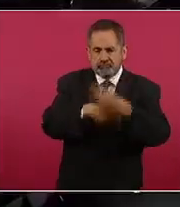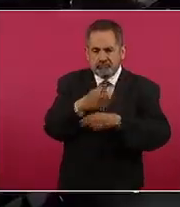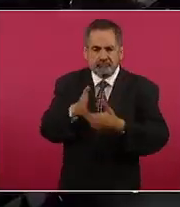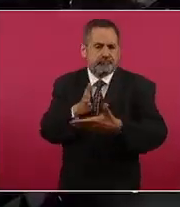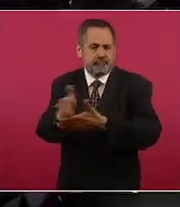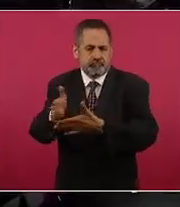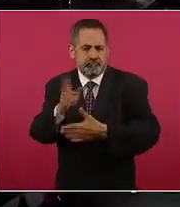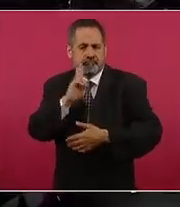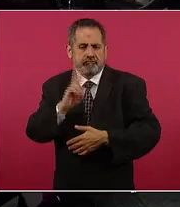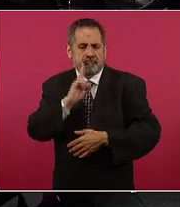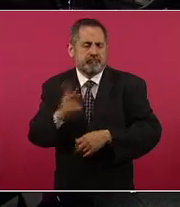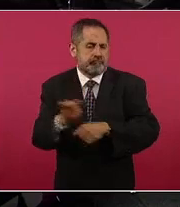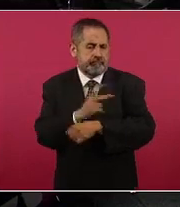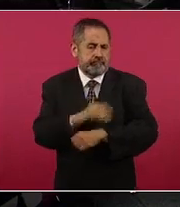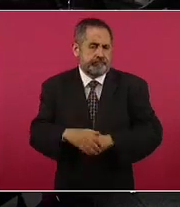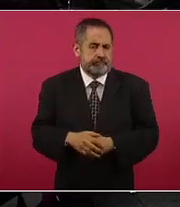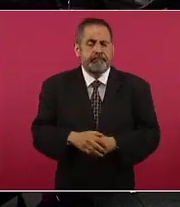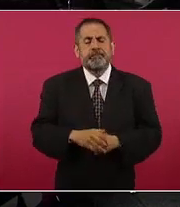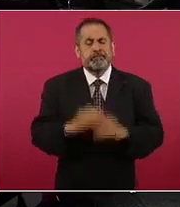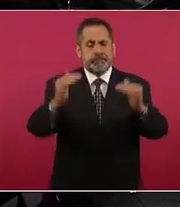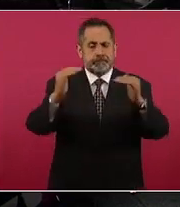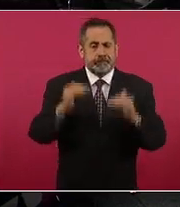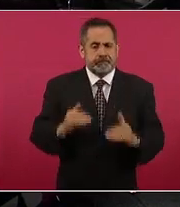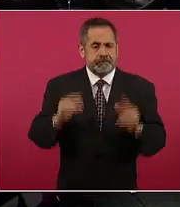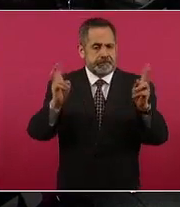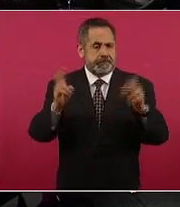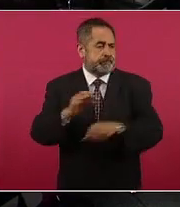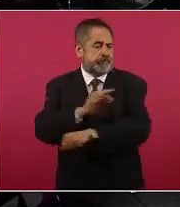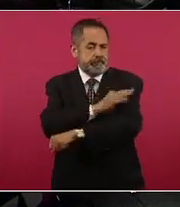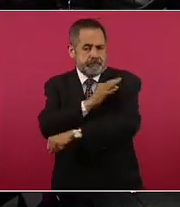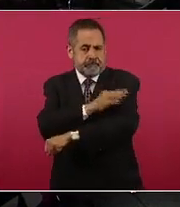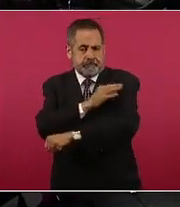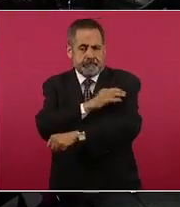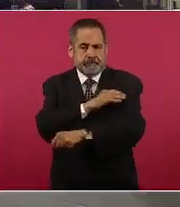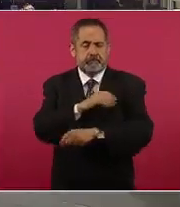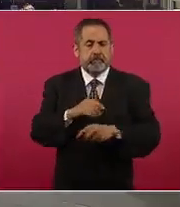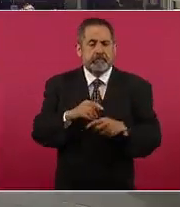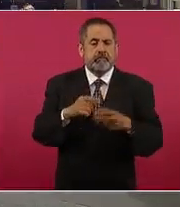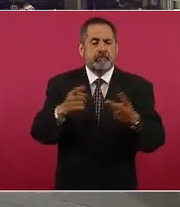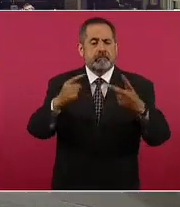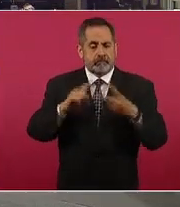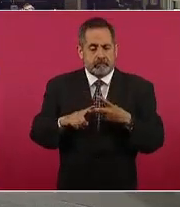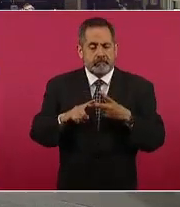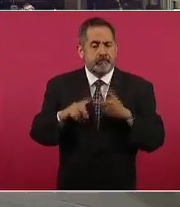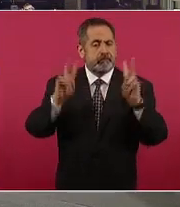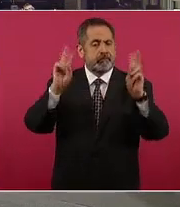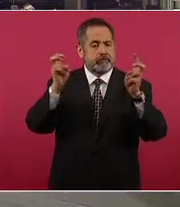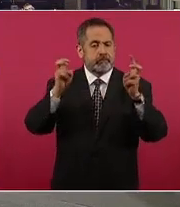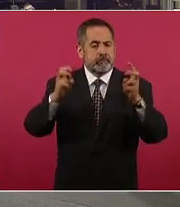Y ahora sí, para lo de la vacuna y lo de Jóvenes Construyendo el Futuro.